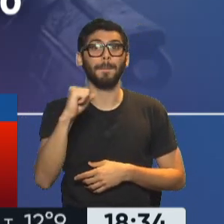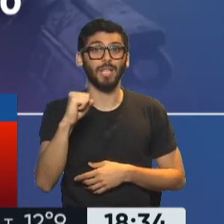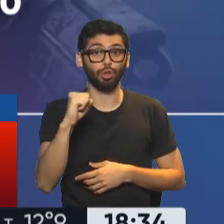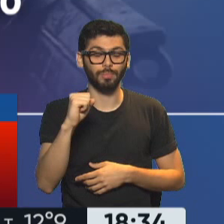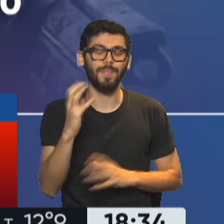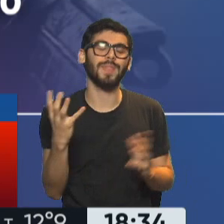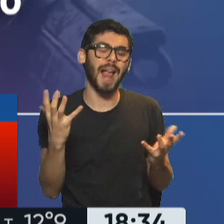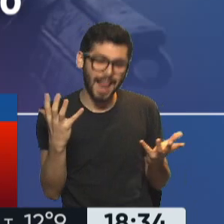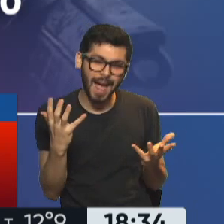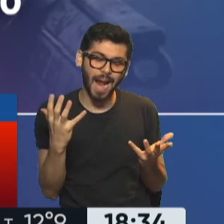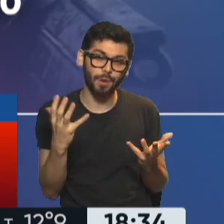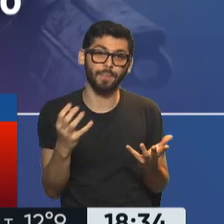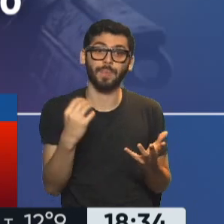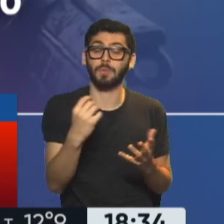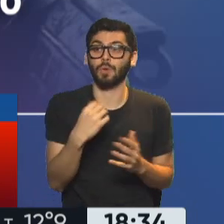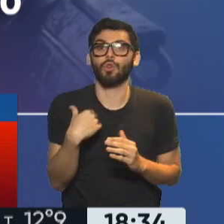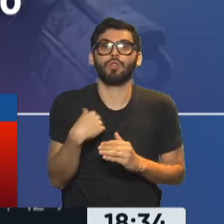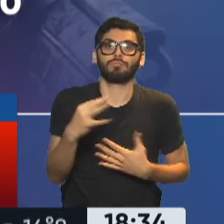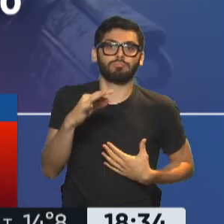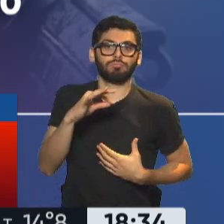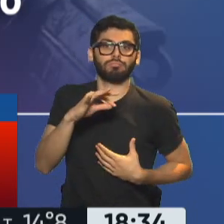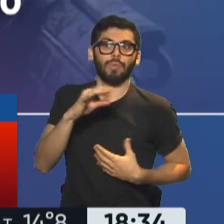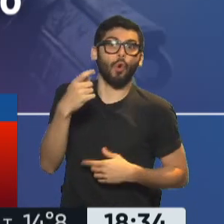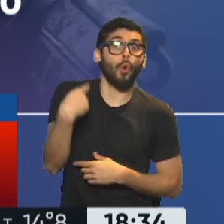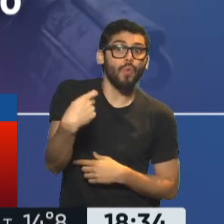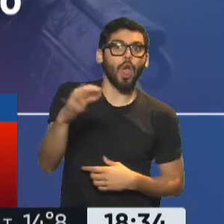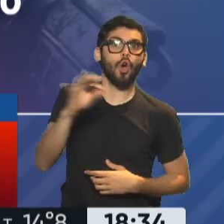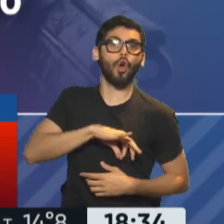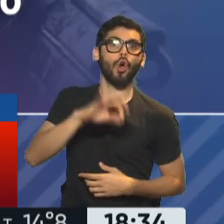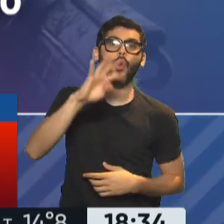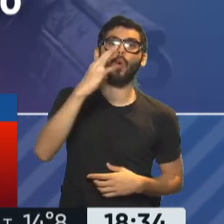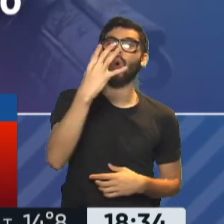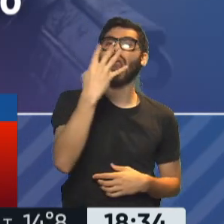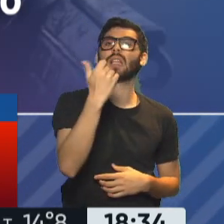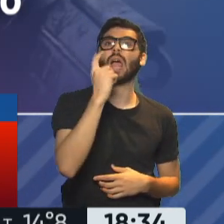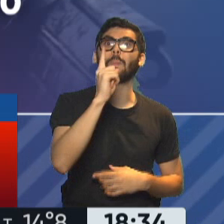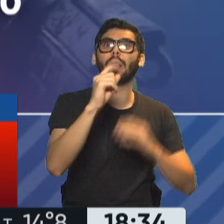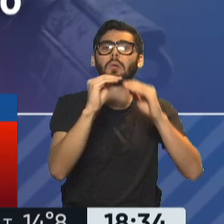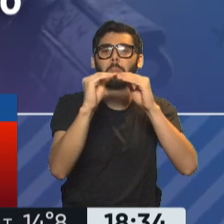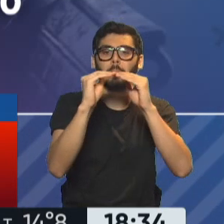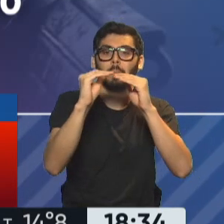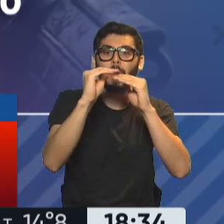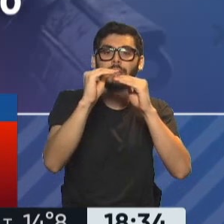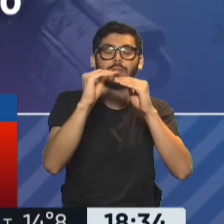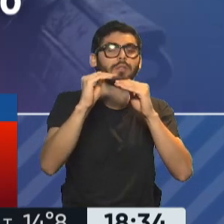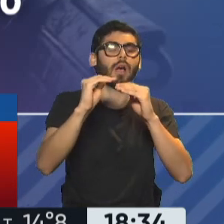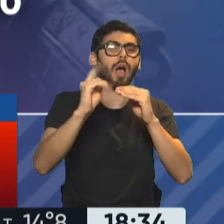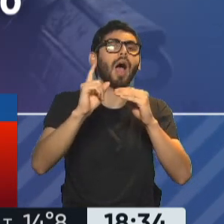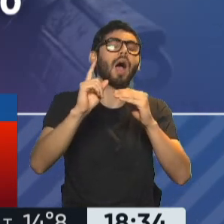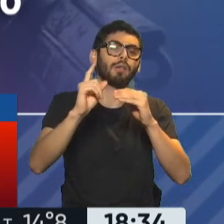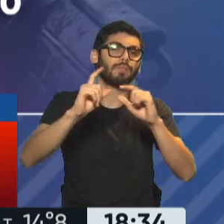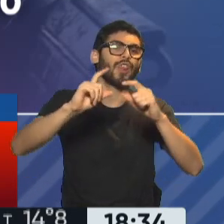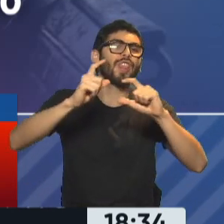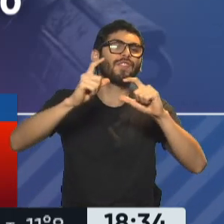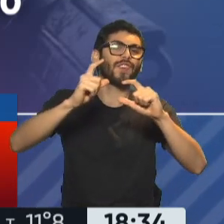porque quienes pasen la barrera de 46 mil 129 pesos no se paga 5 mil directos, sino la diferencia entre lo que haya ahí y